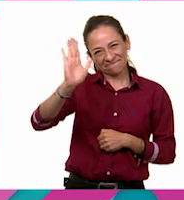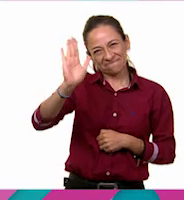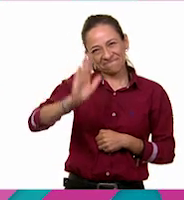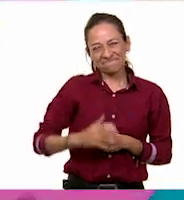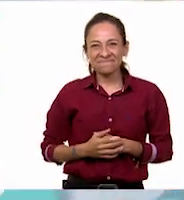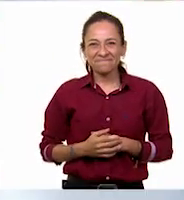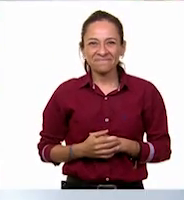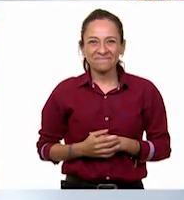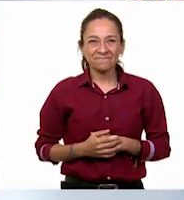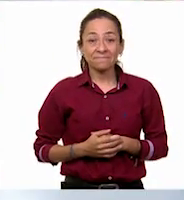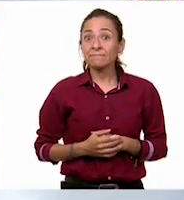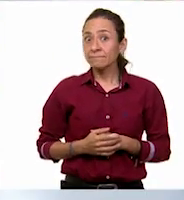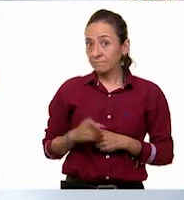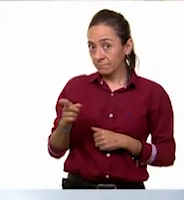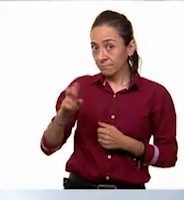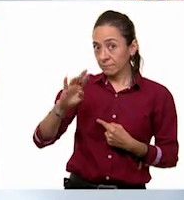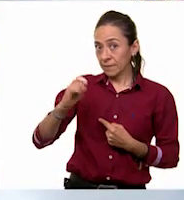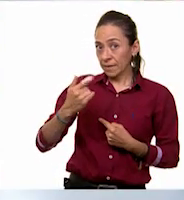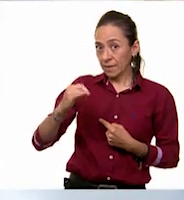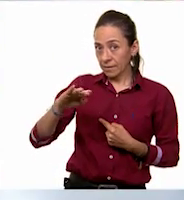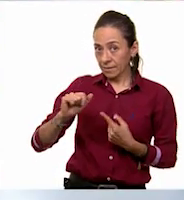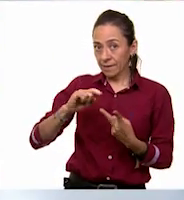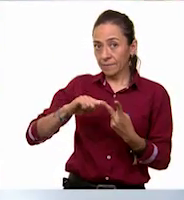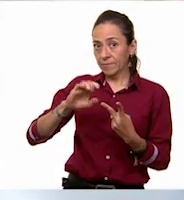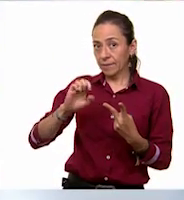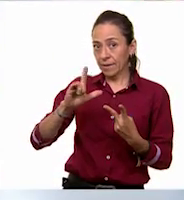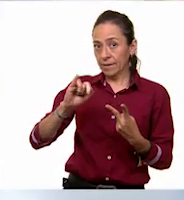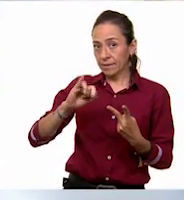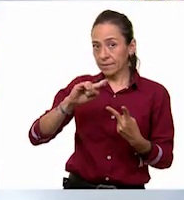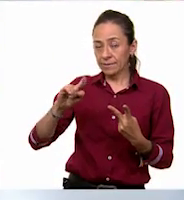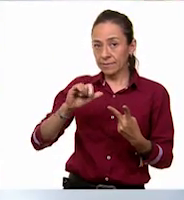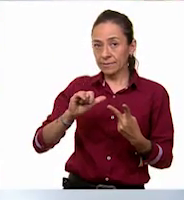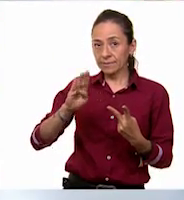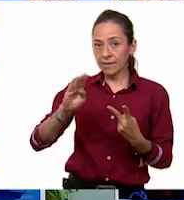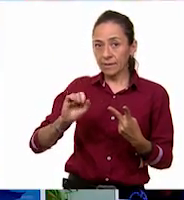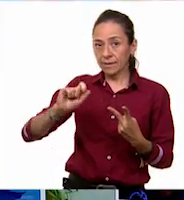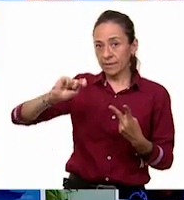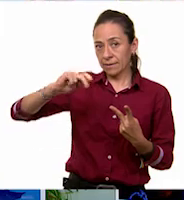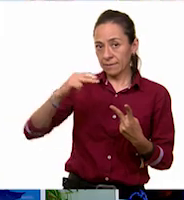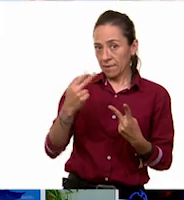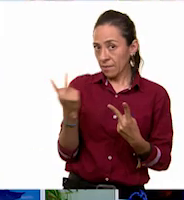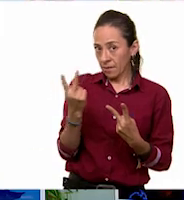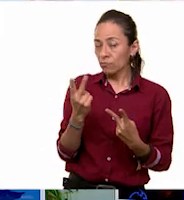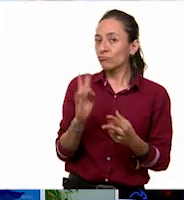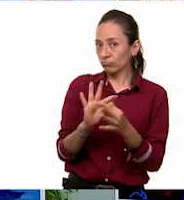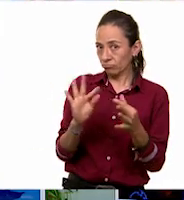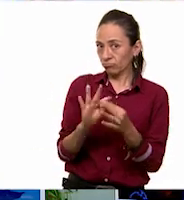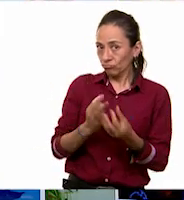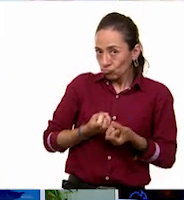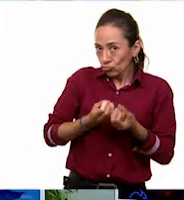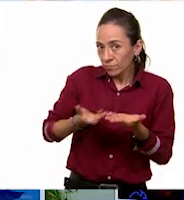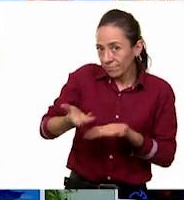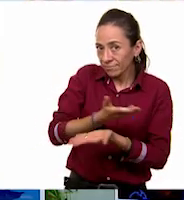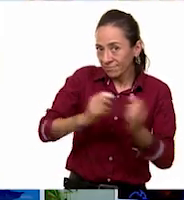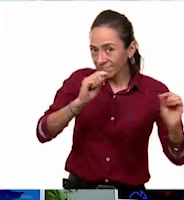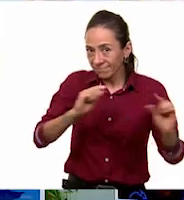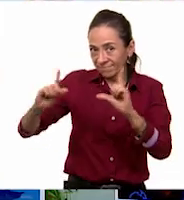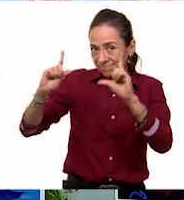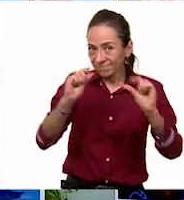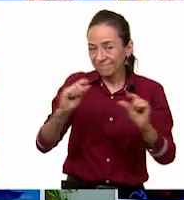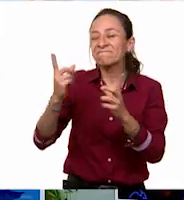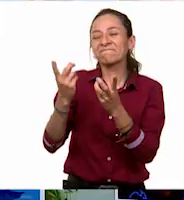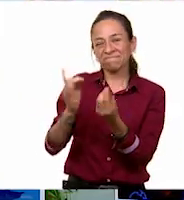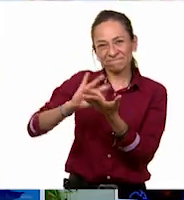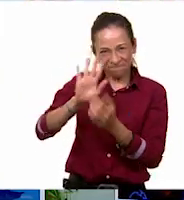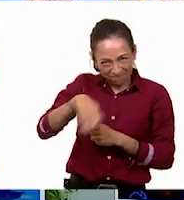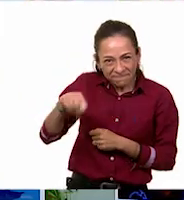Muchas gracias a Regina y a Elizabeth por estas cápsulas que nos compartieron. Como ustedes pueden ver, ellas buscaron junto con